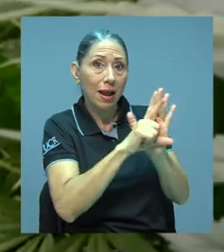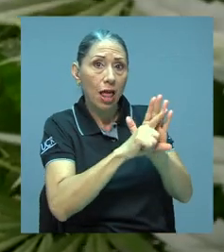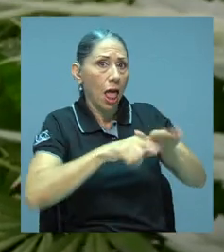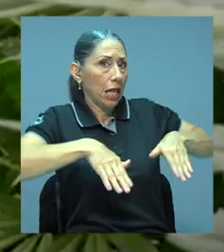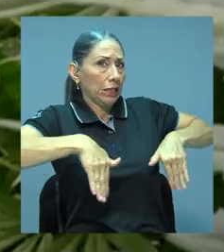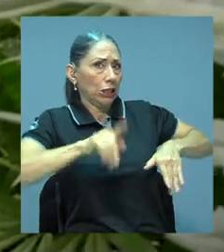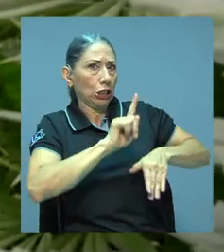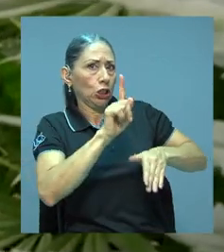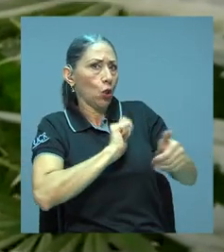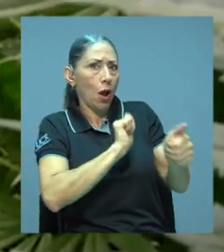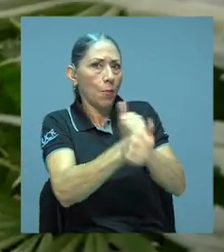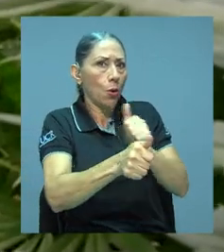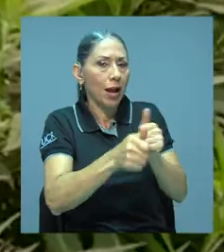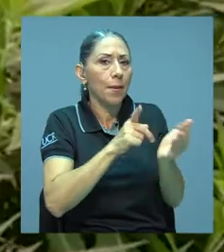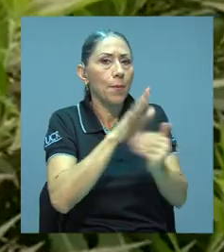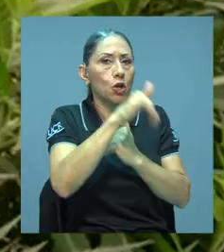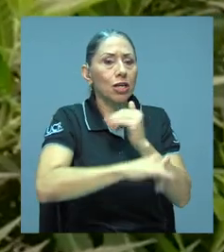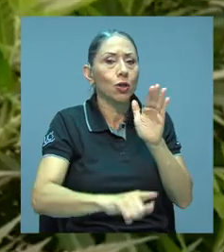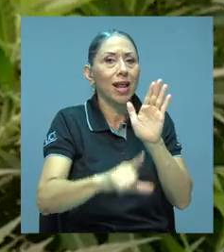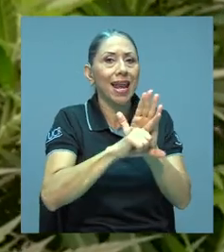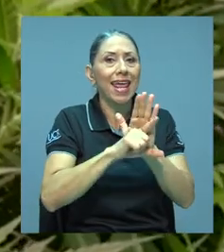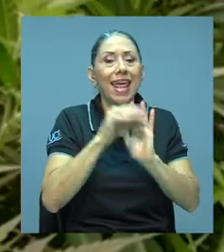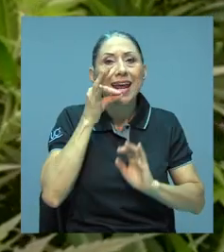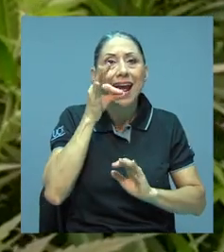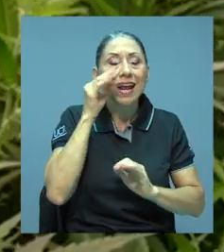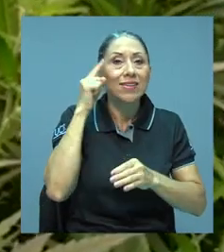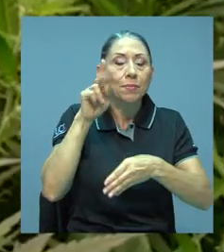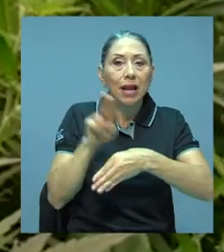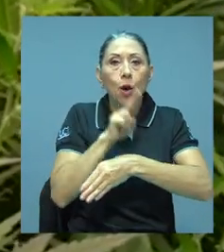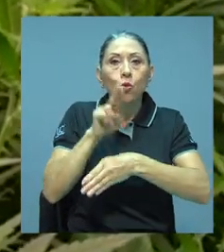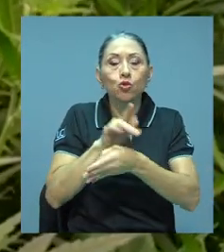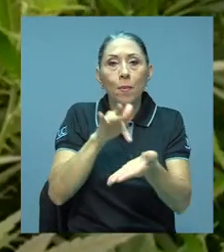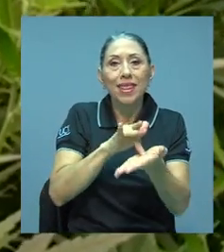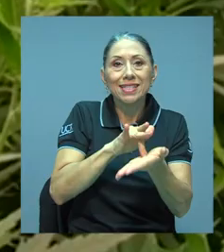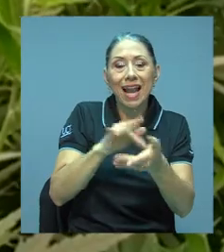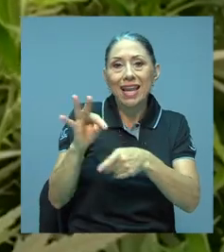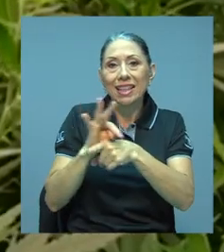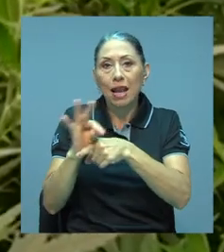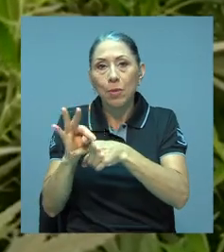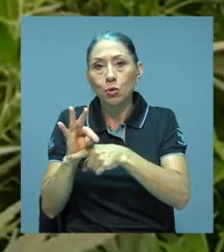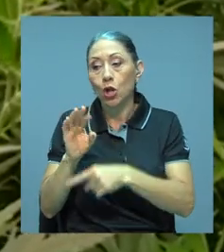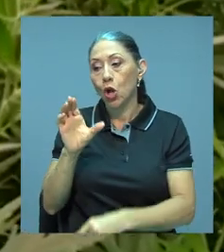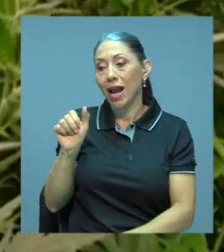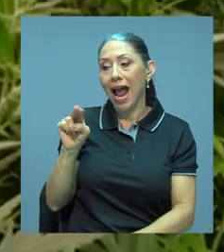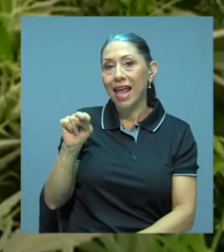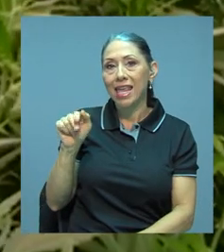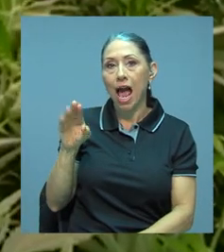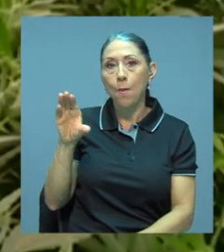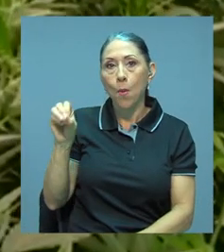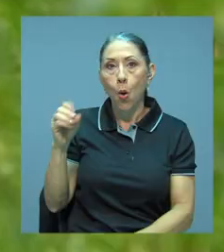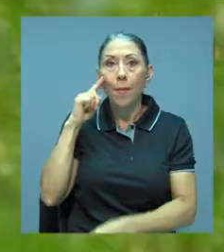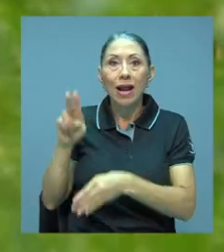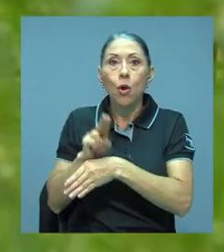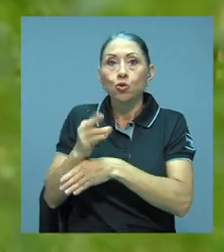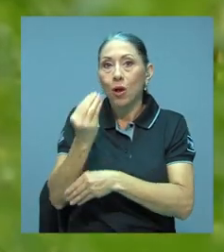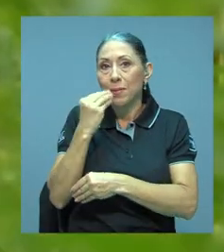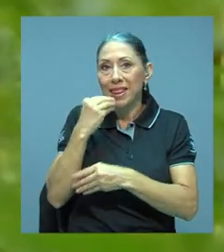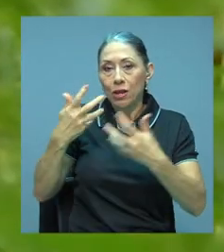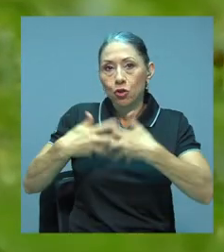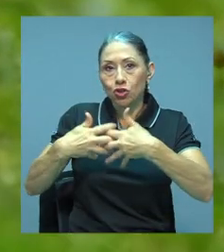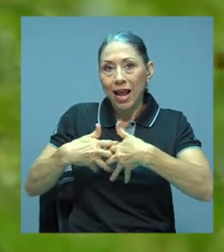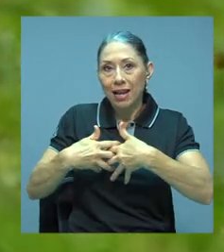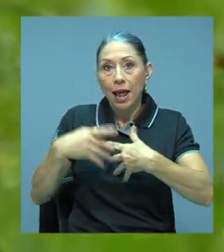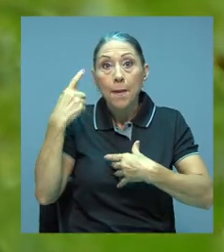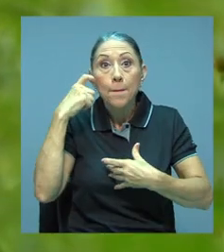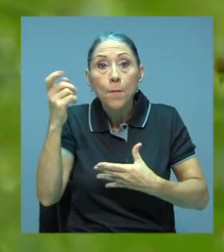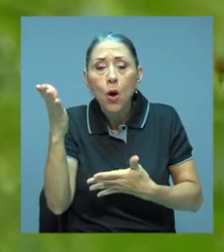no aprobar aún el Proyecto de Ley de Cannabis para Uso Medicinal y Terapéutico y del Cáñamo para Uso Alimentario e Industrial, esto